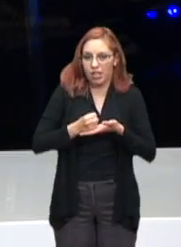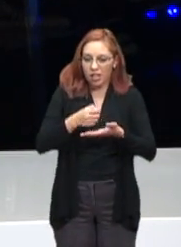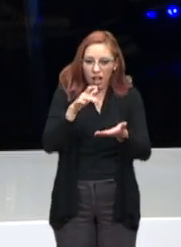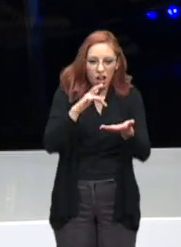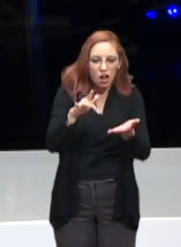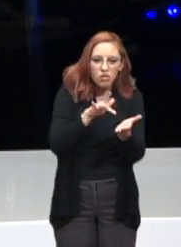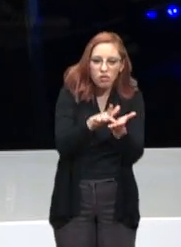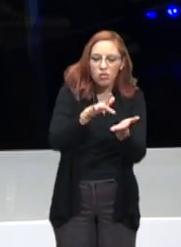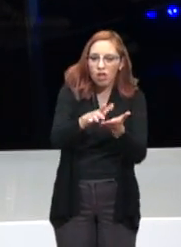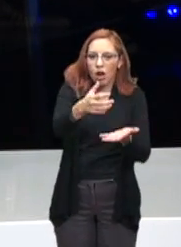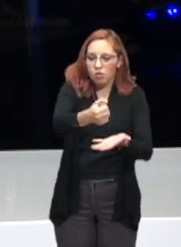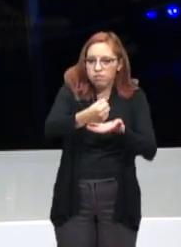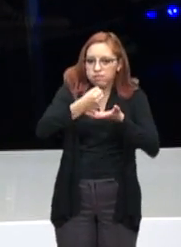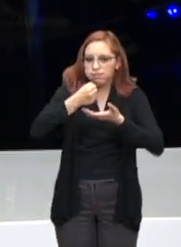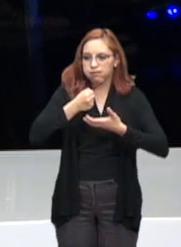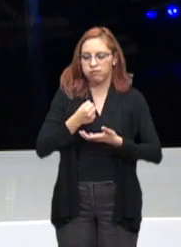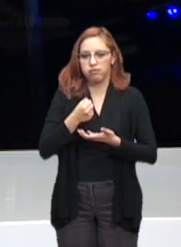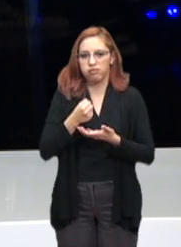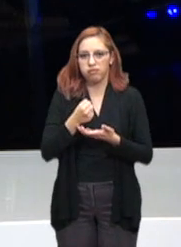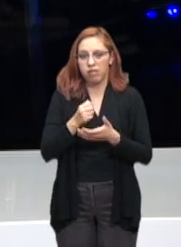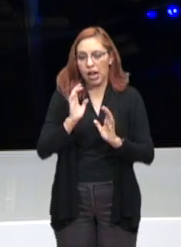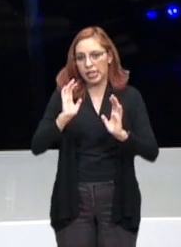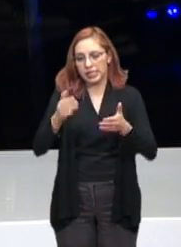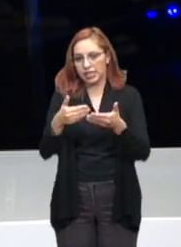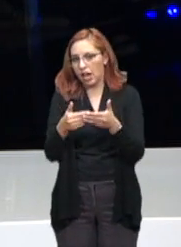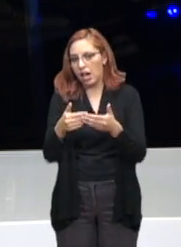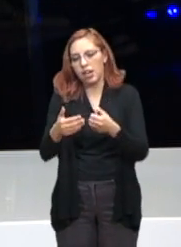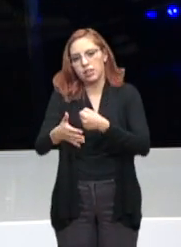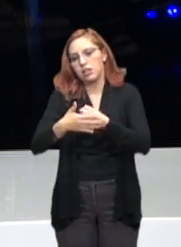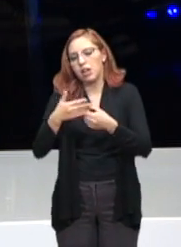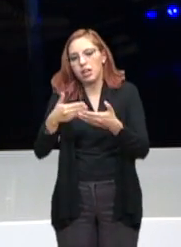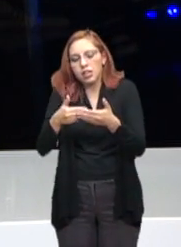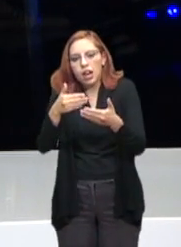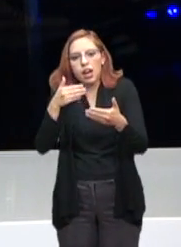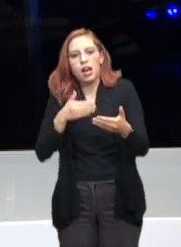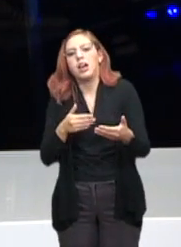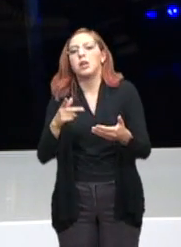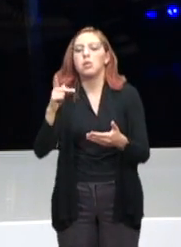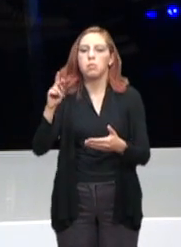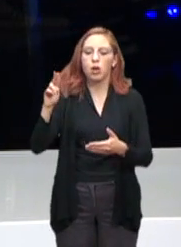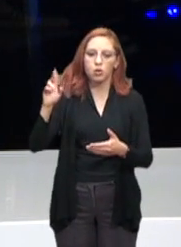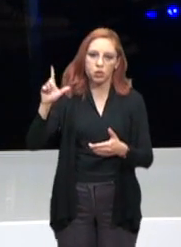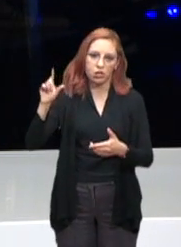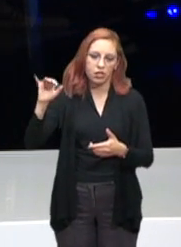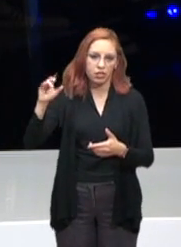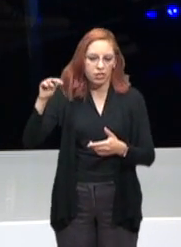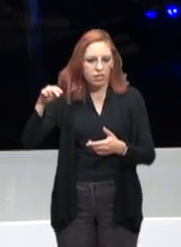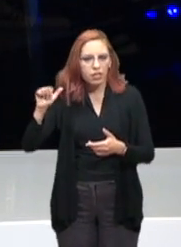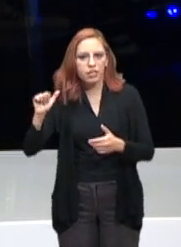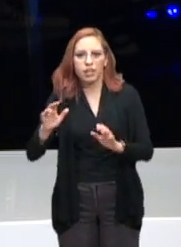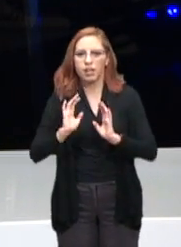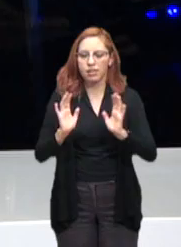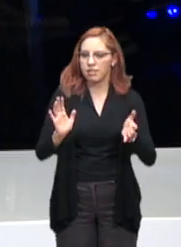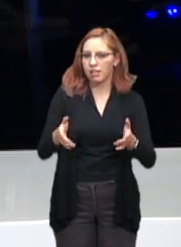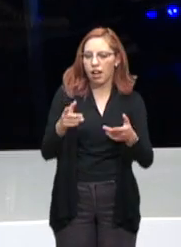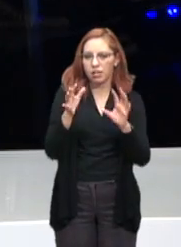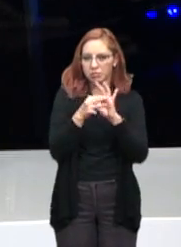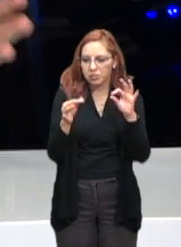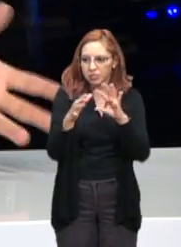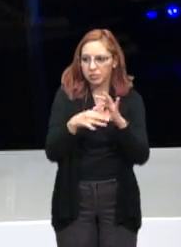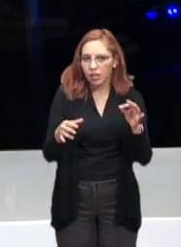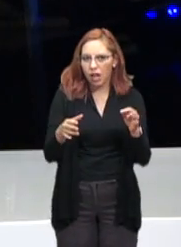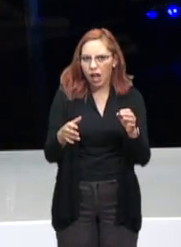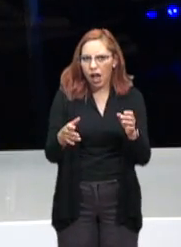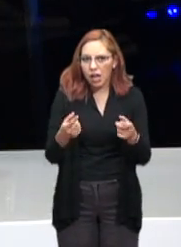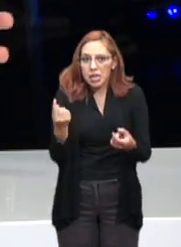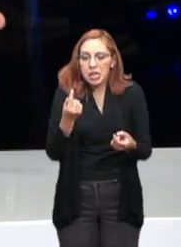fondos que iban destinados, ya lo ha mencionado Paulina, el maestro Juárez, con respecto a qué va a